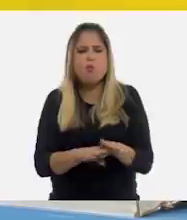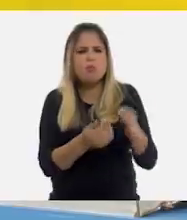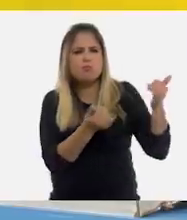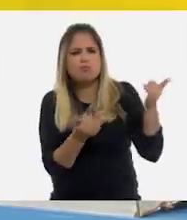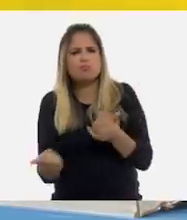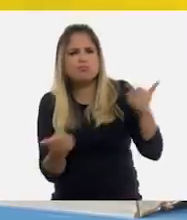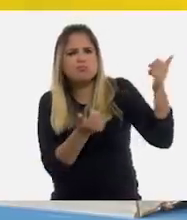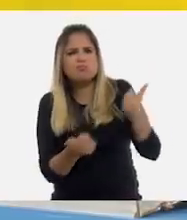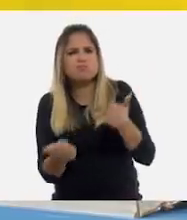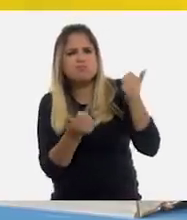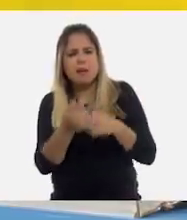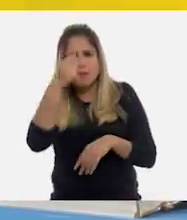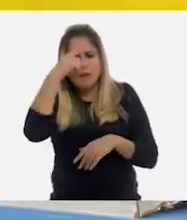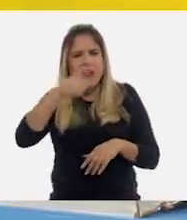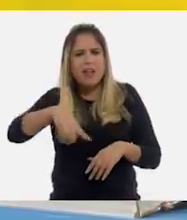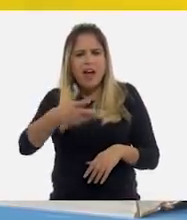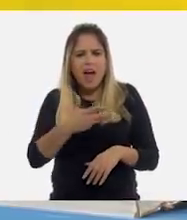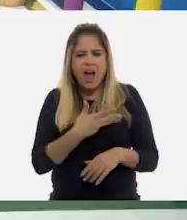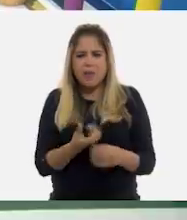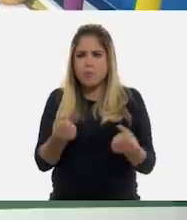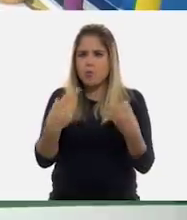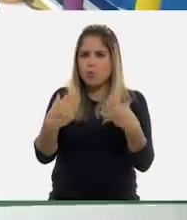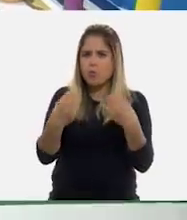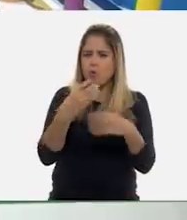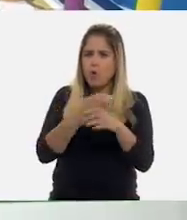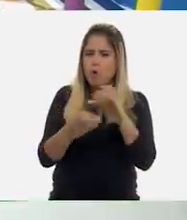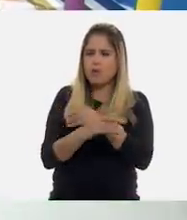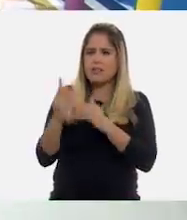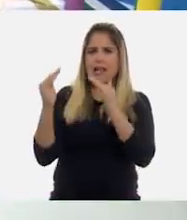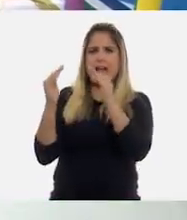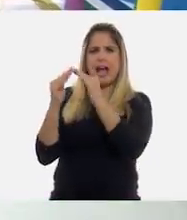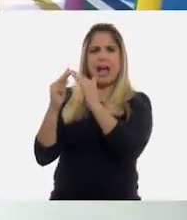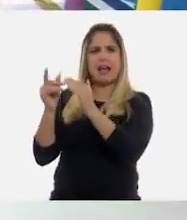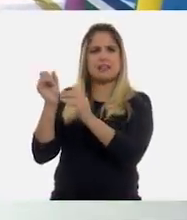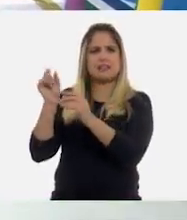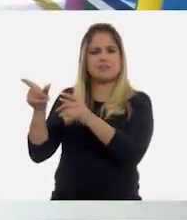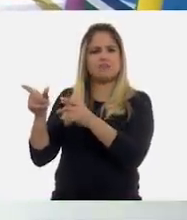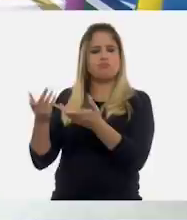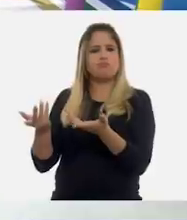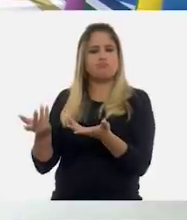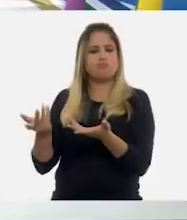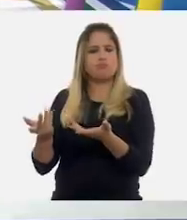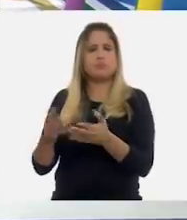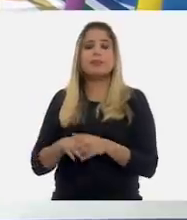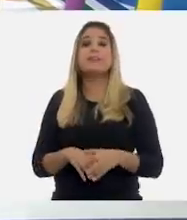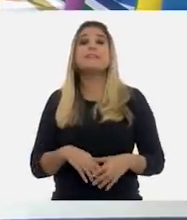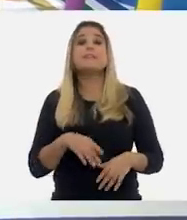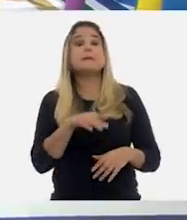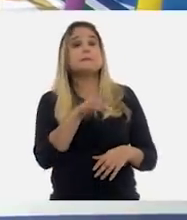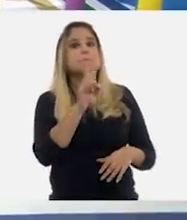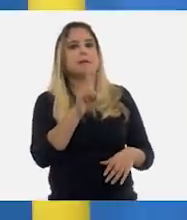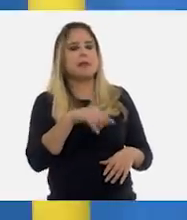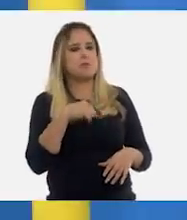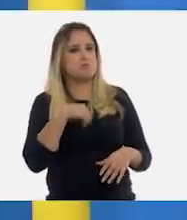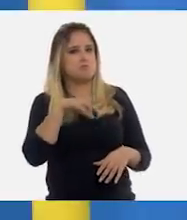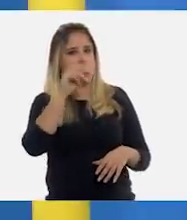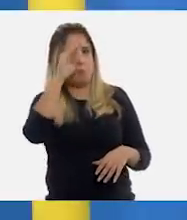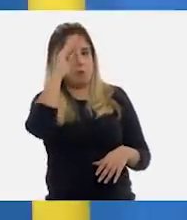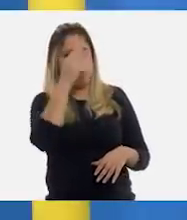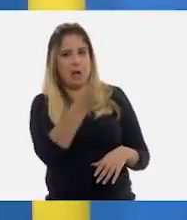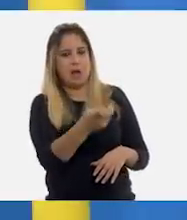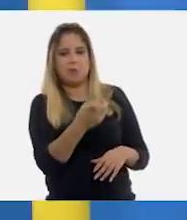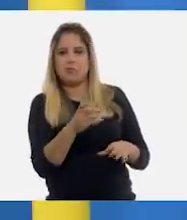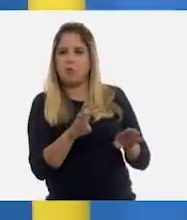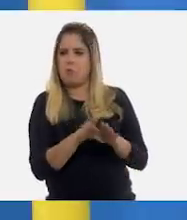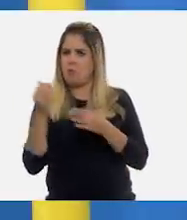para que podamos tener esos productos en nuestra casa? Pues, la verdad, es algo que no pienso mucho, maestra, ¿no?